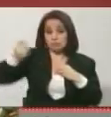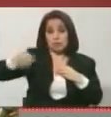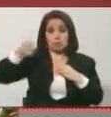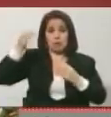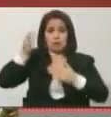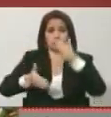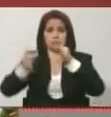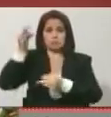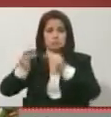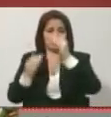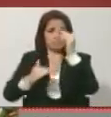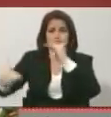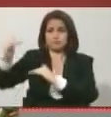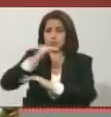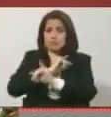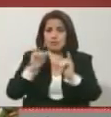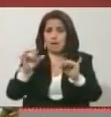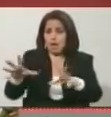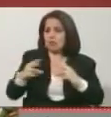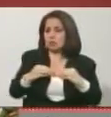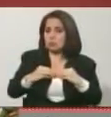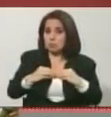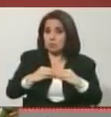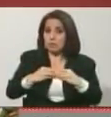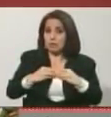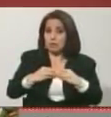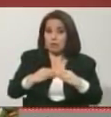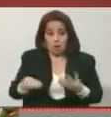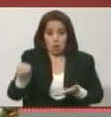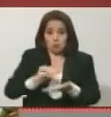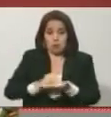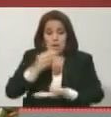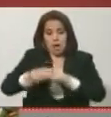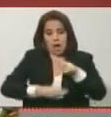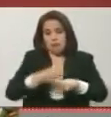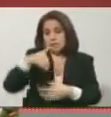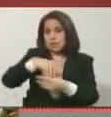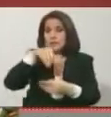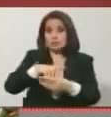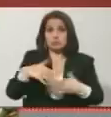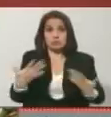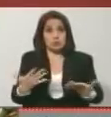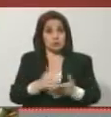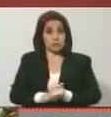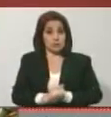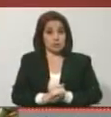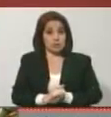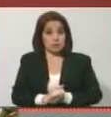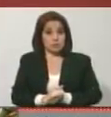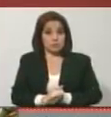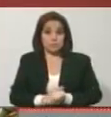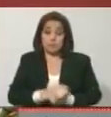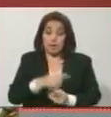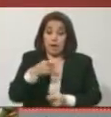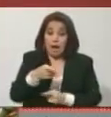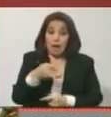Tribunal Supremo de Justicia. Fácilmente. Si hubiese mando ahí, si hubiese unidad.